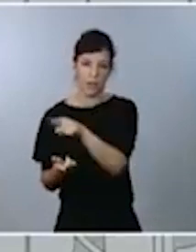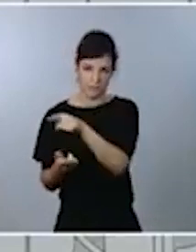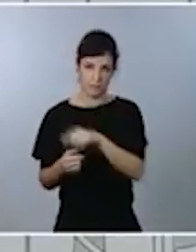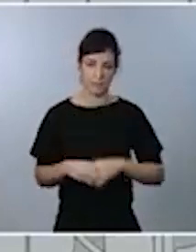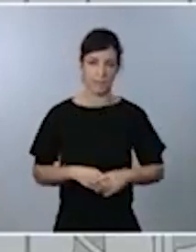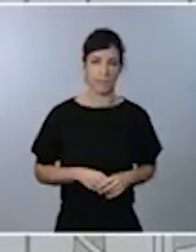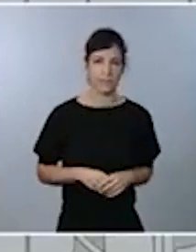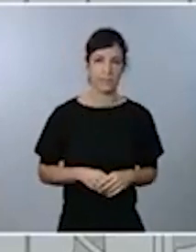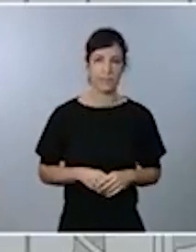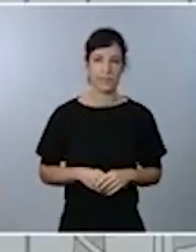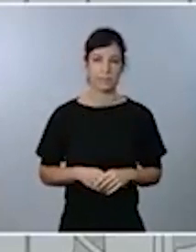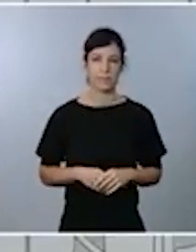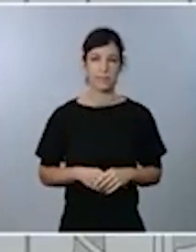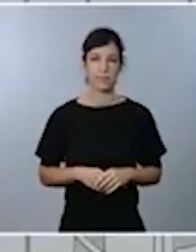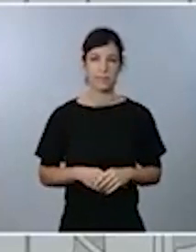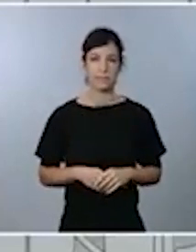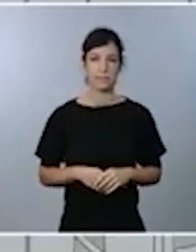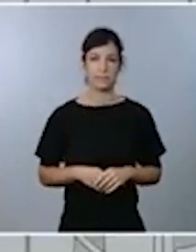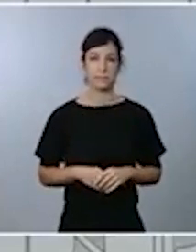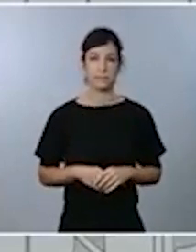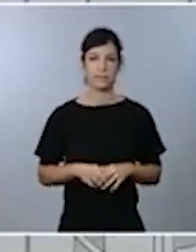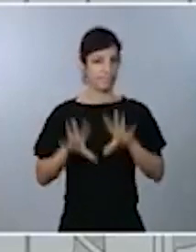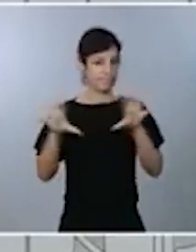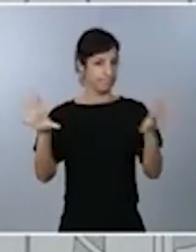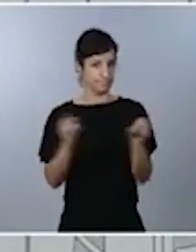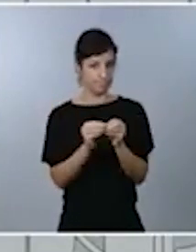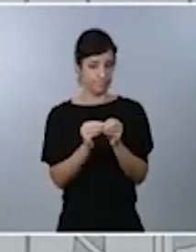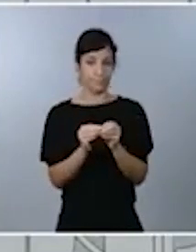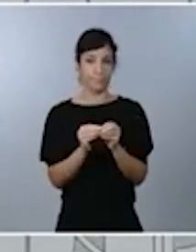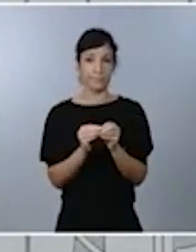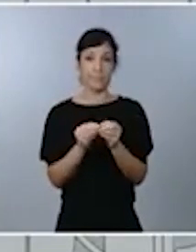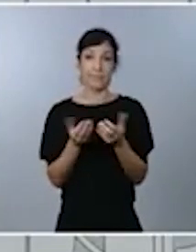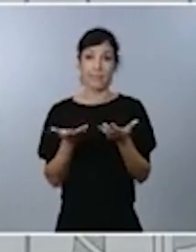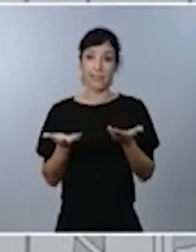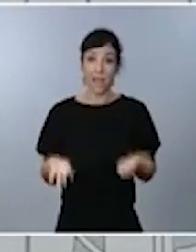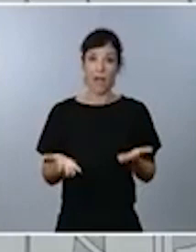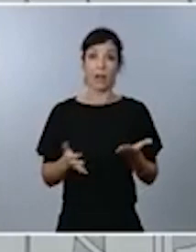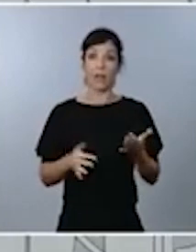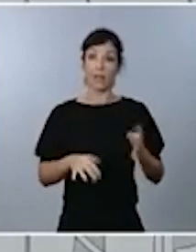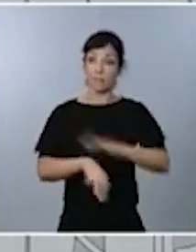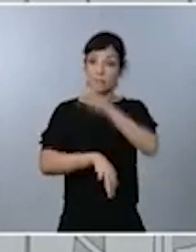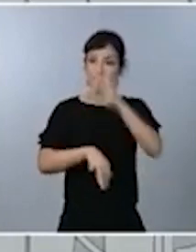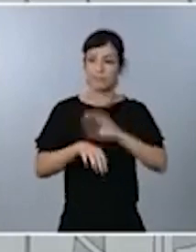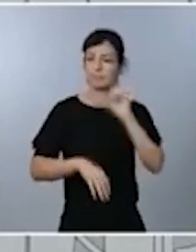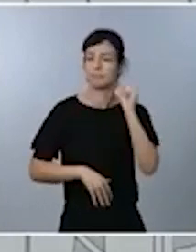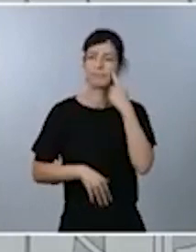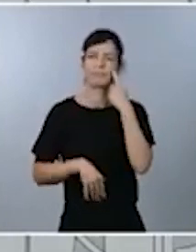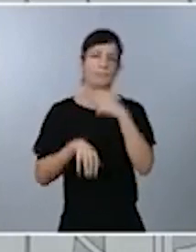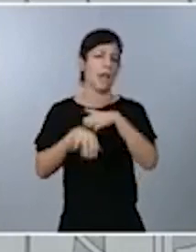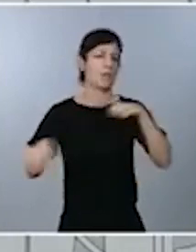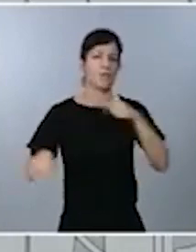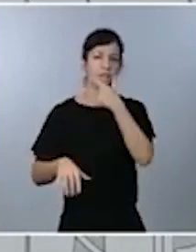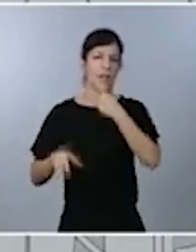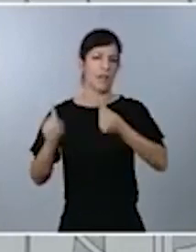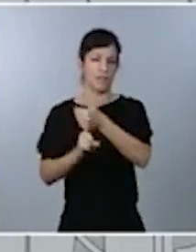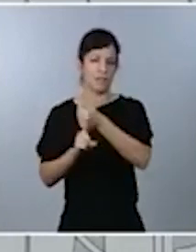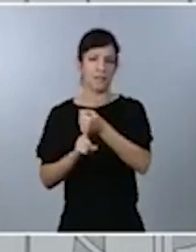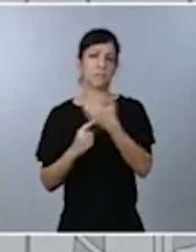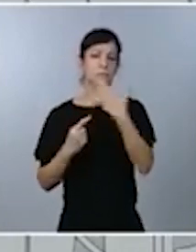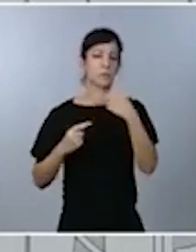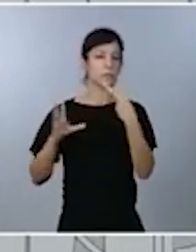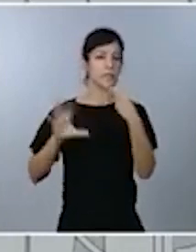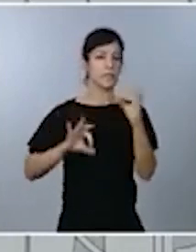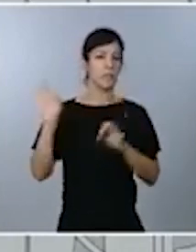Es decir, ahora se detecta la mayoría de los casos, en torno al 70%, mientras que